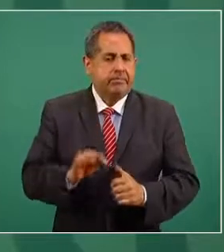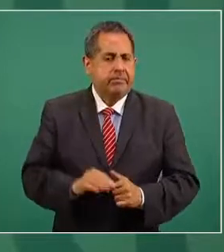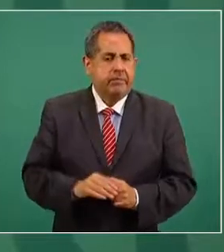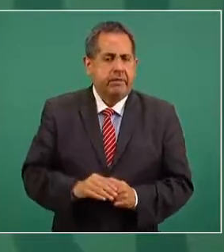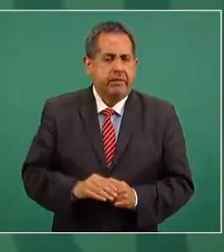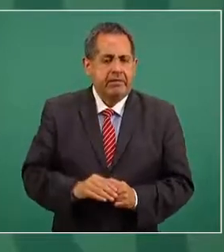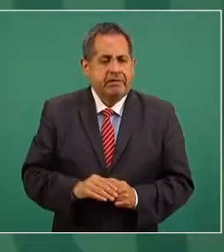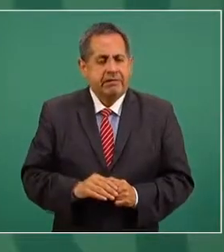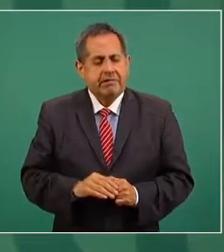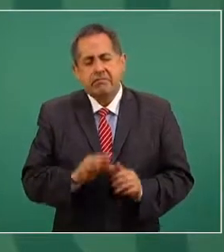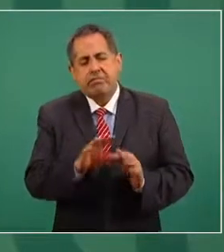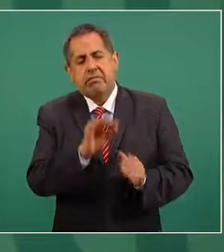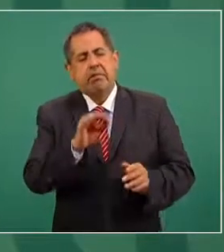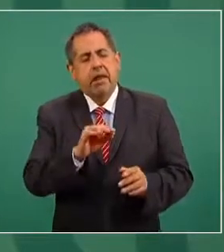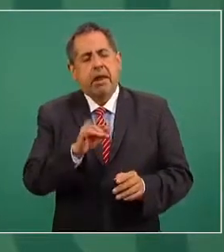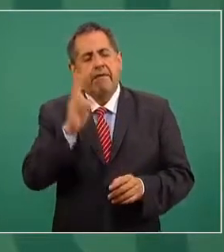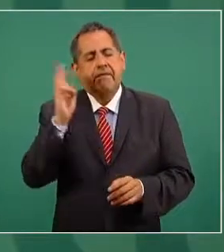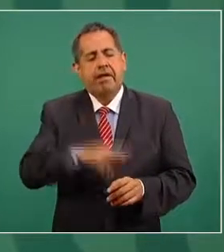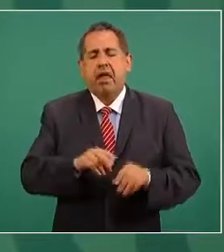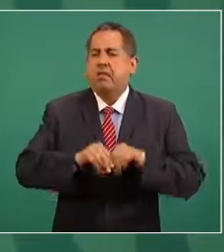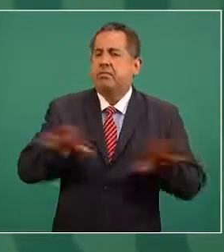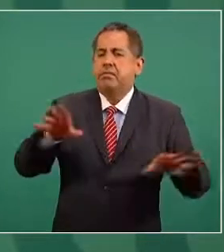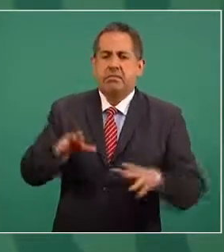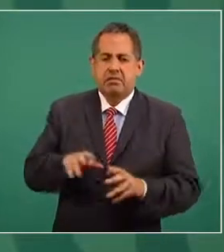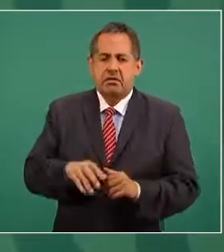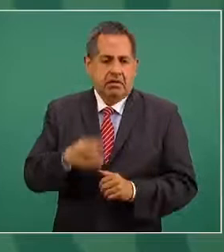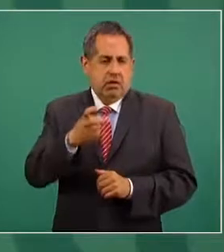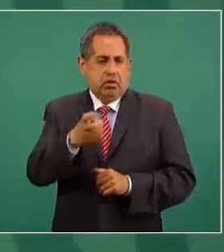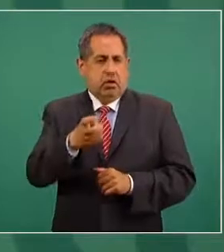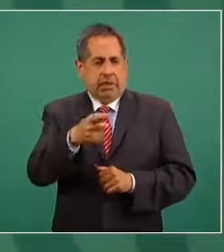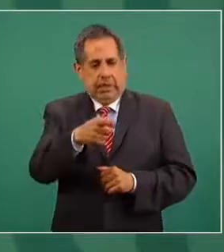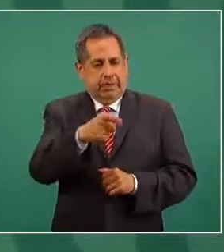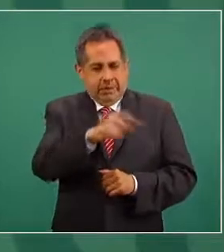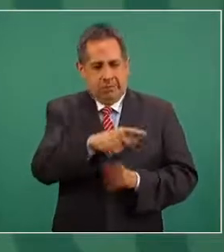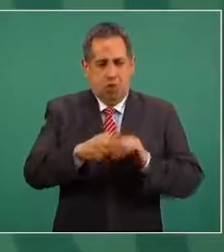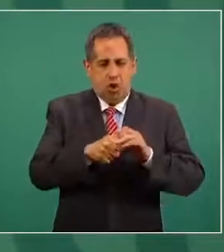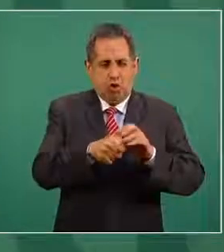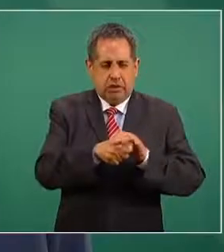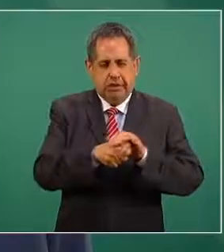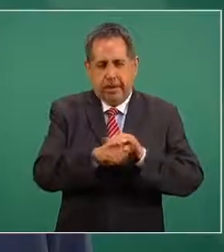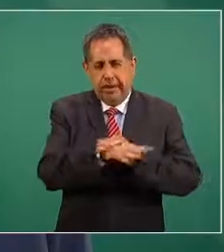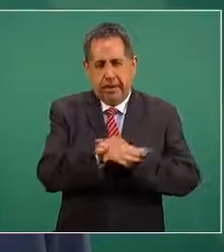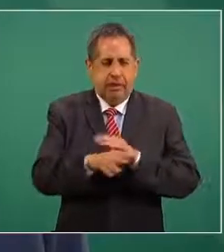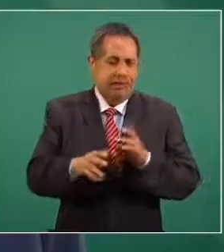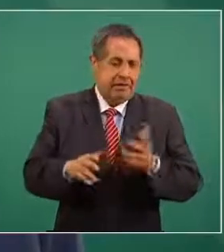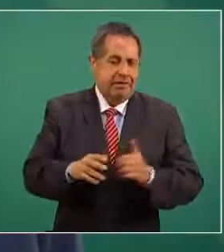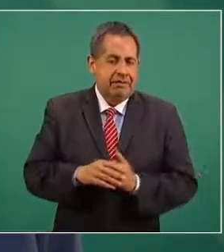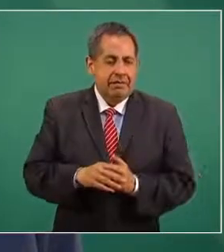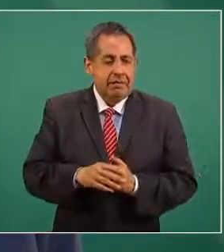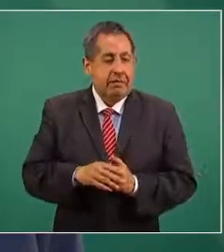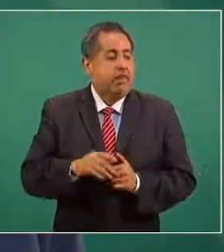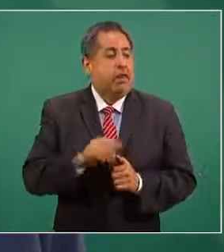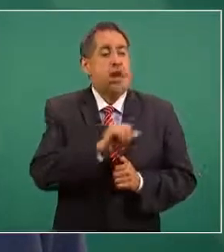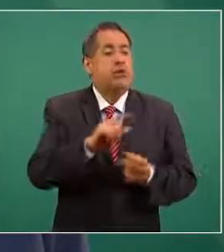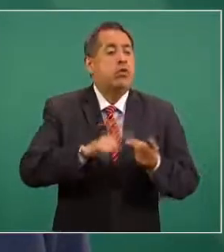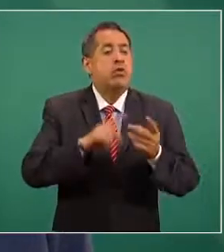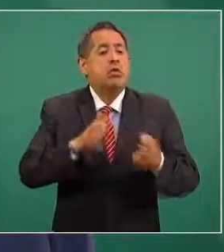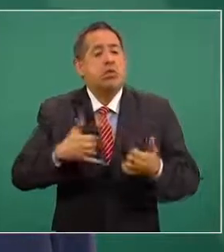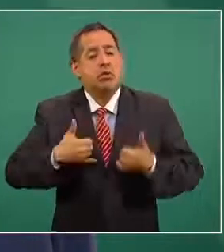llegar a la verdad sobre este caso encontrar a los jóvenes